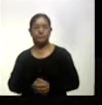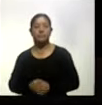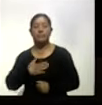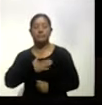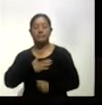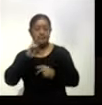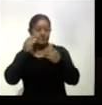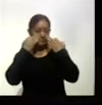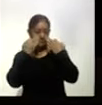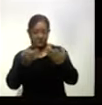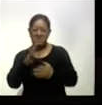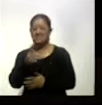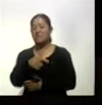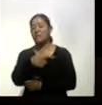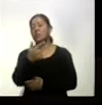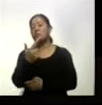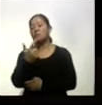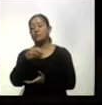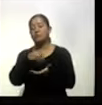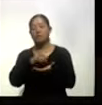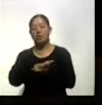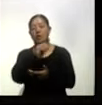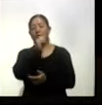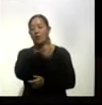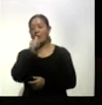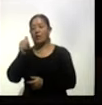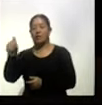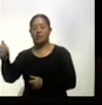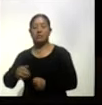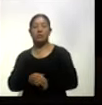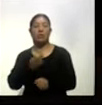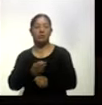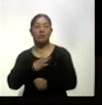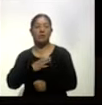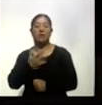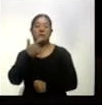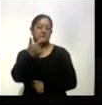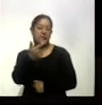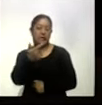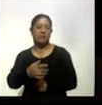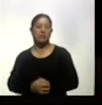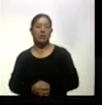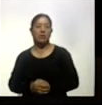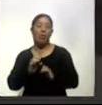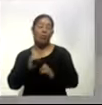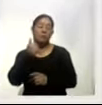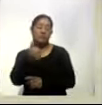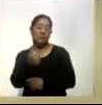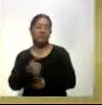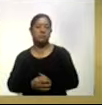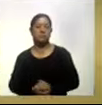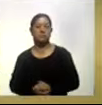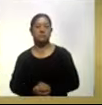vemos doce consultas por consultorio. Actualmente estábamos viendo siete o seis por consultorio.